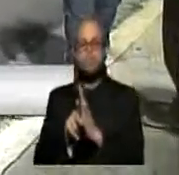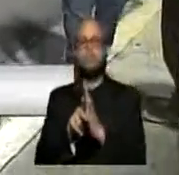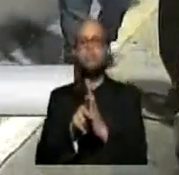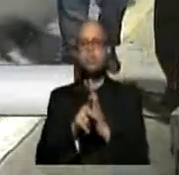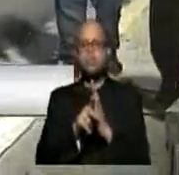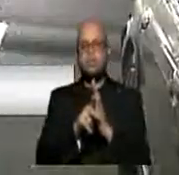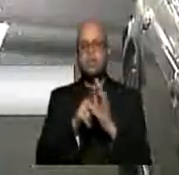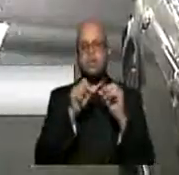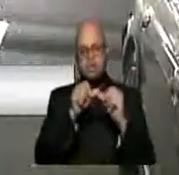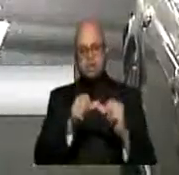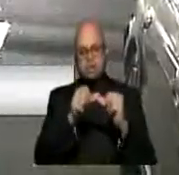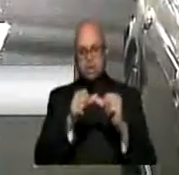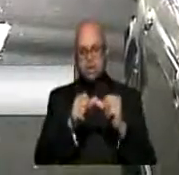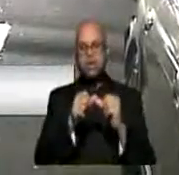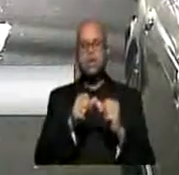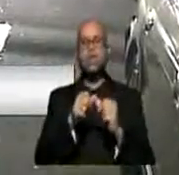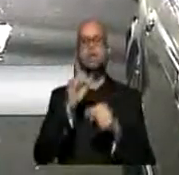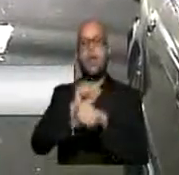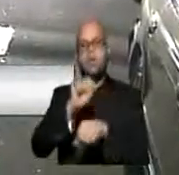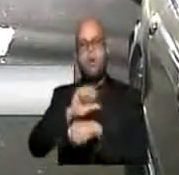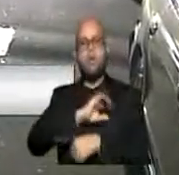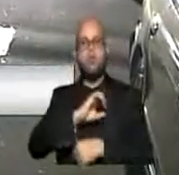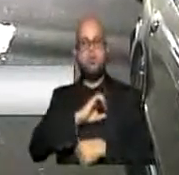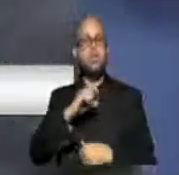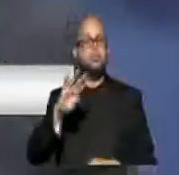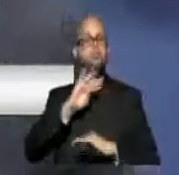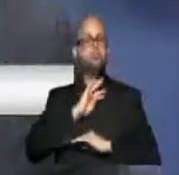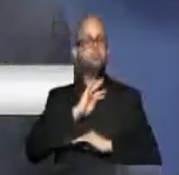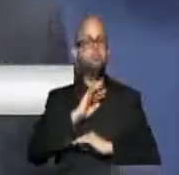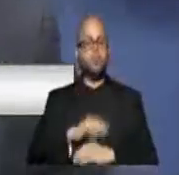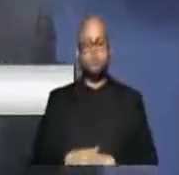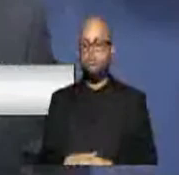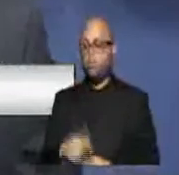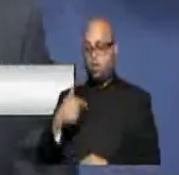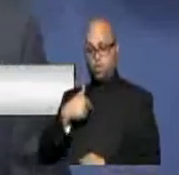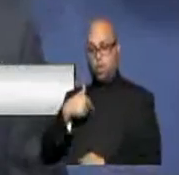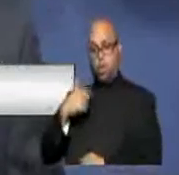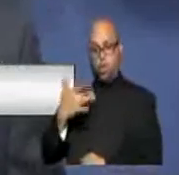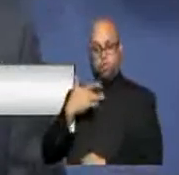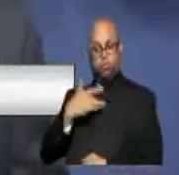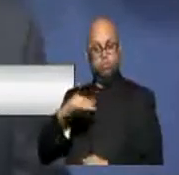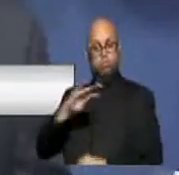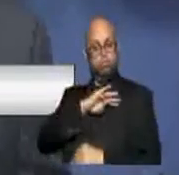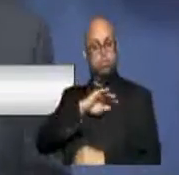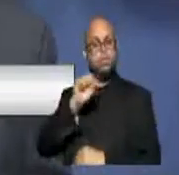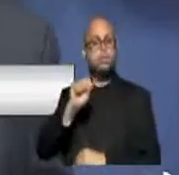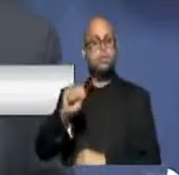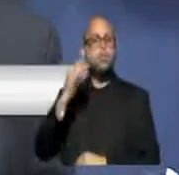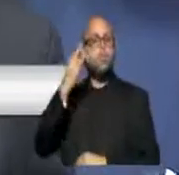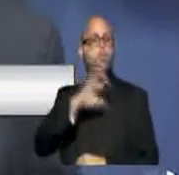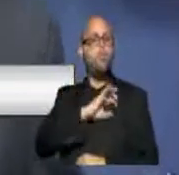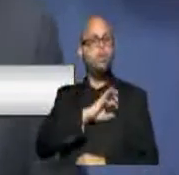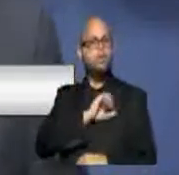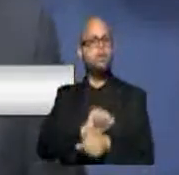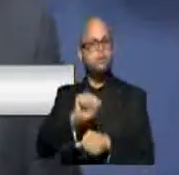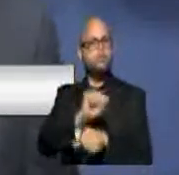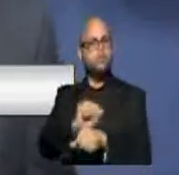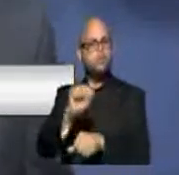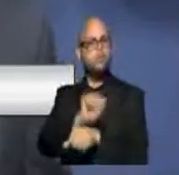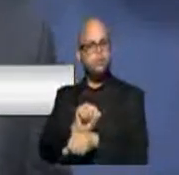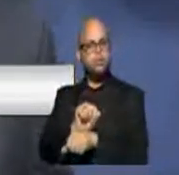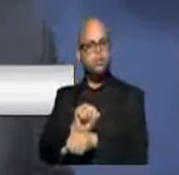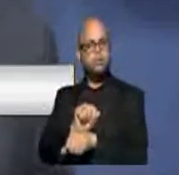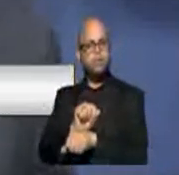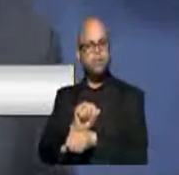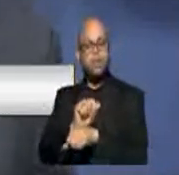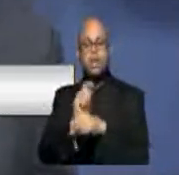el trabajo de los oficiales de la policía. Yo estoy satisfecho, sí. Claro que sí, han hecho un trabajo. El crimen